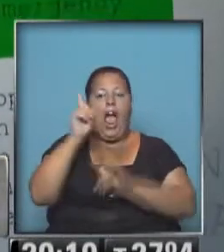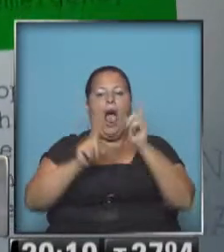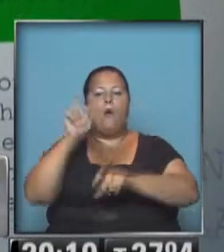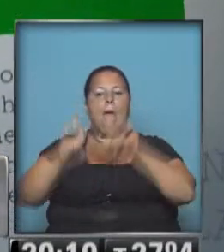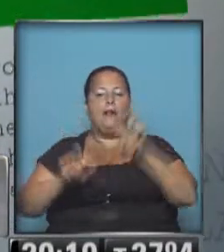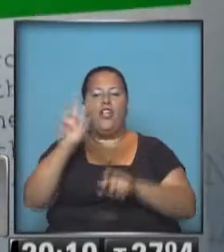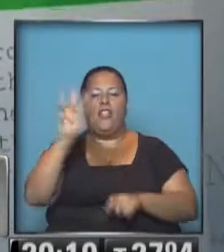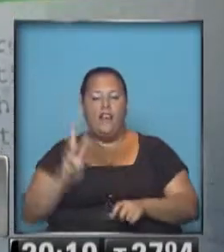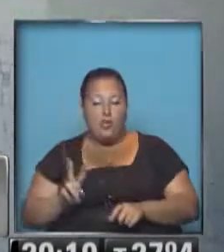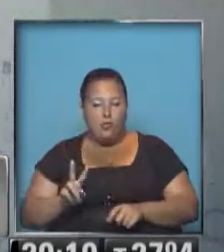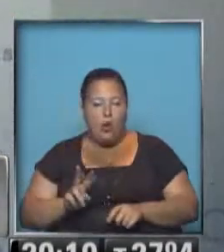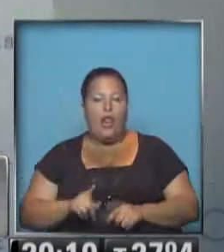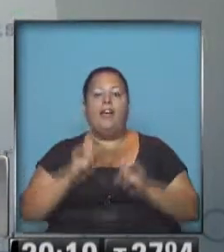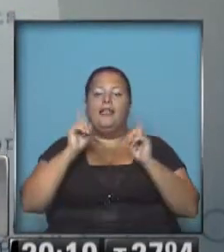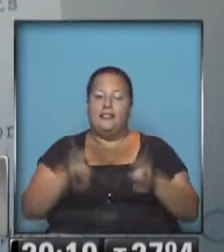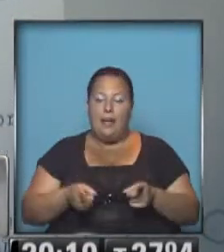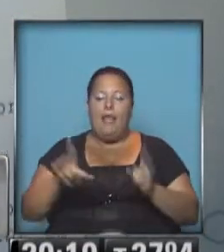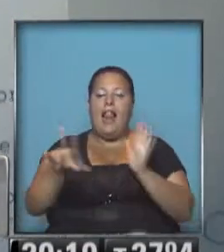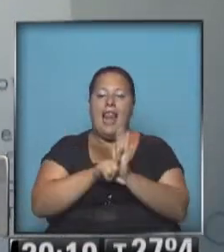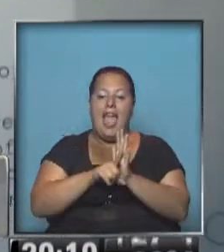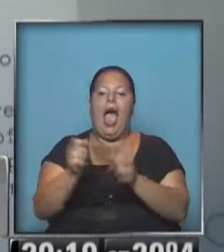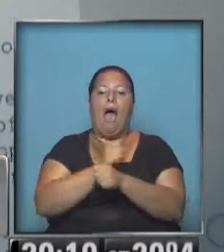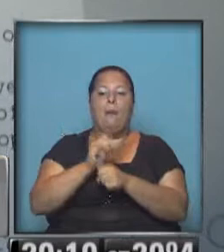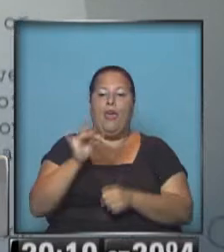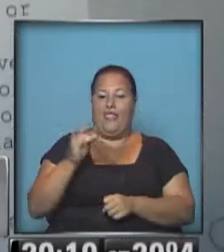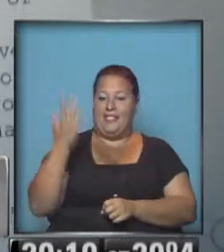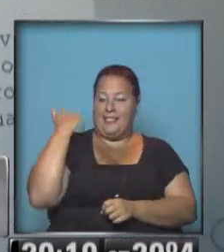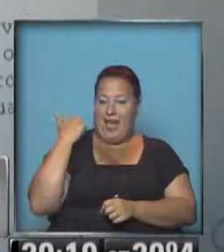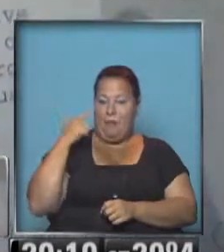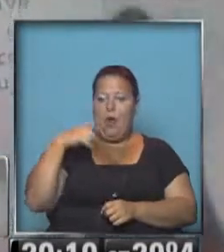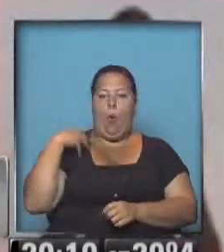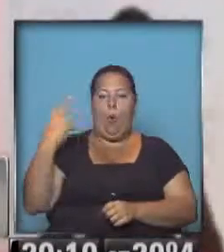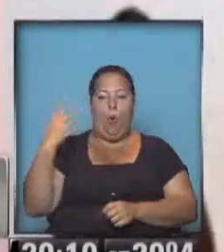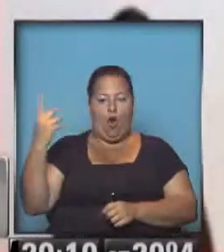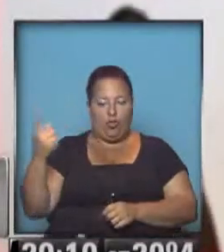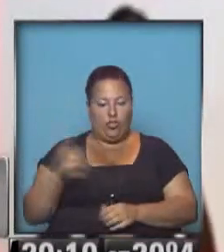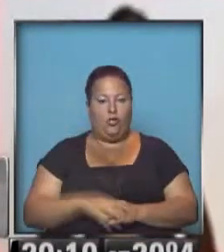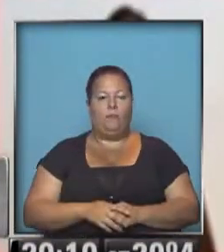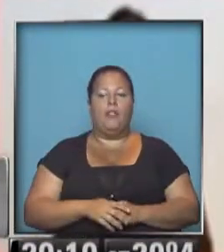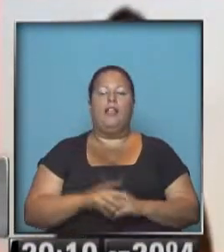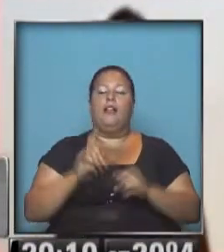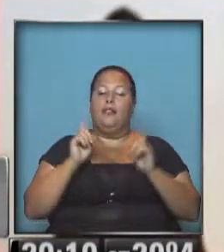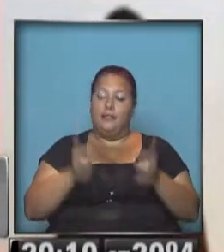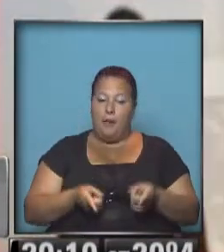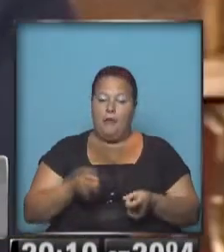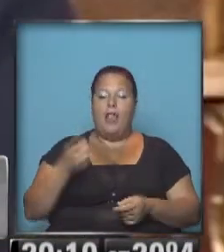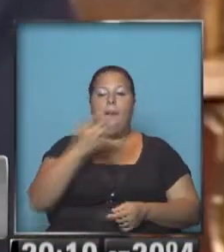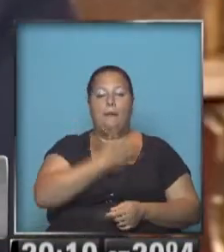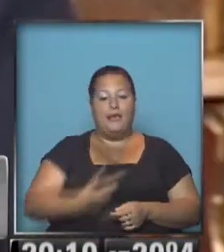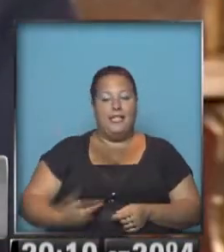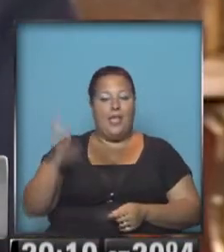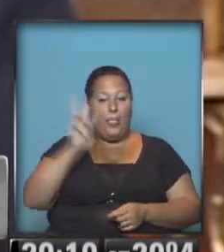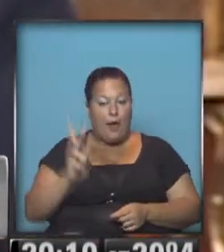ciudadanos venezolanos, incluidas en una ley aprobada en diciembre pasado por Washington. Mientras tanto, el ejecutivo